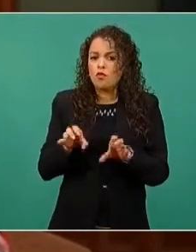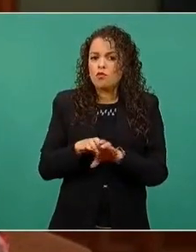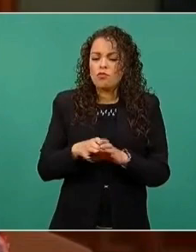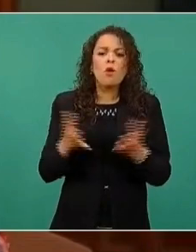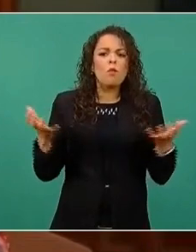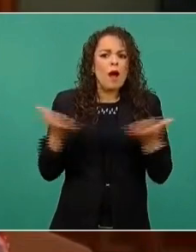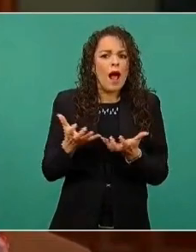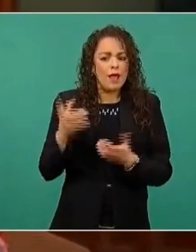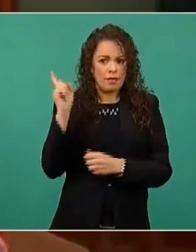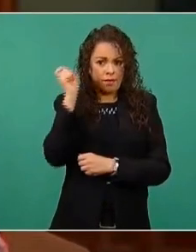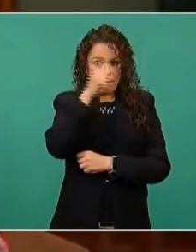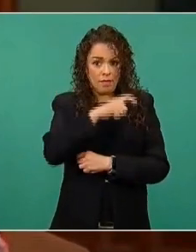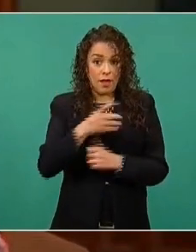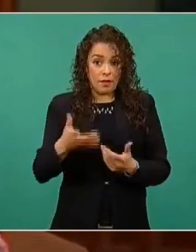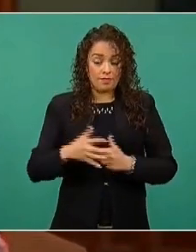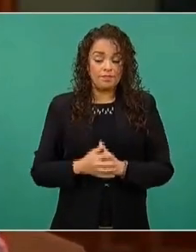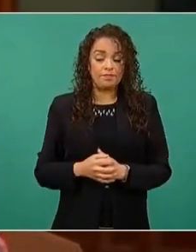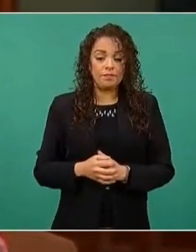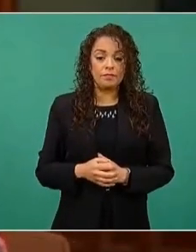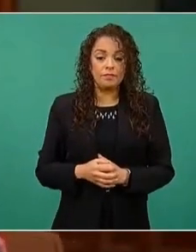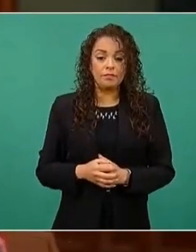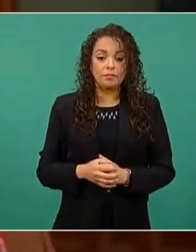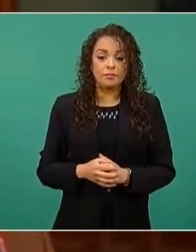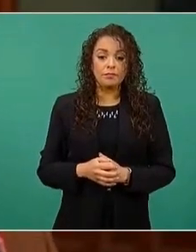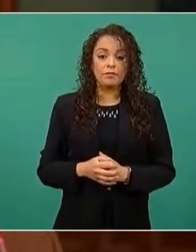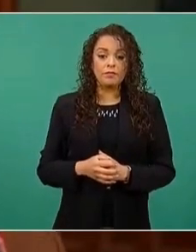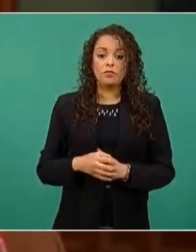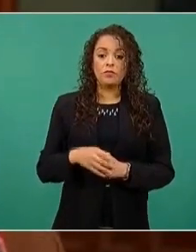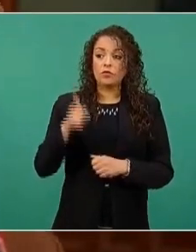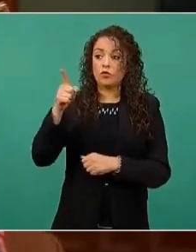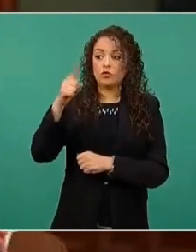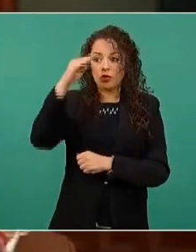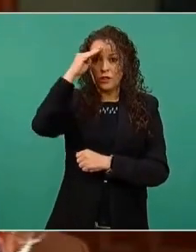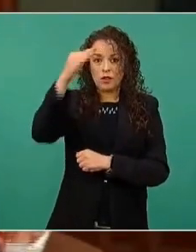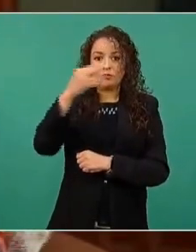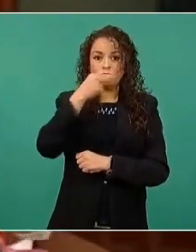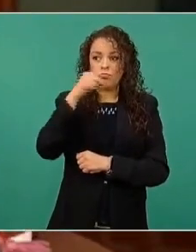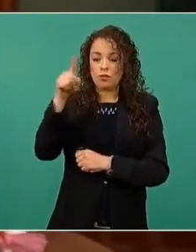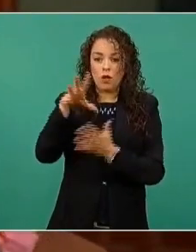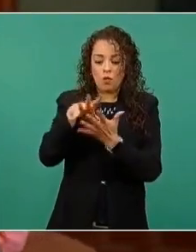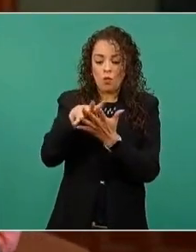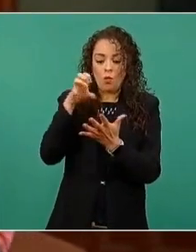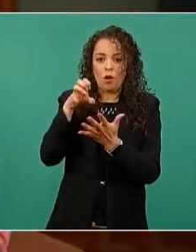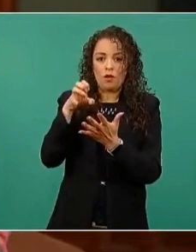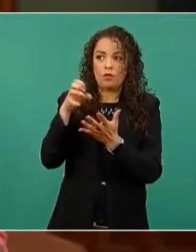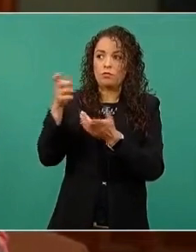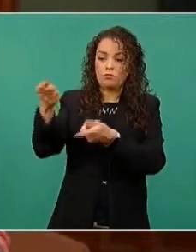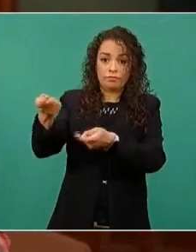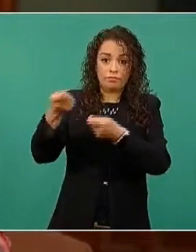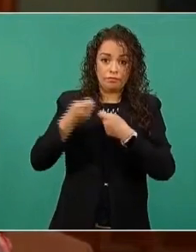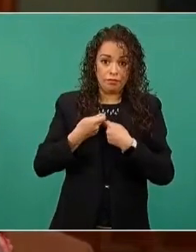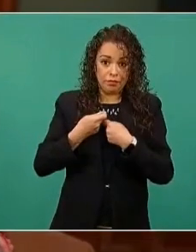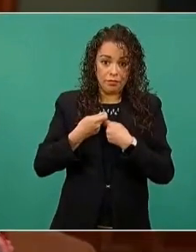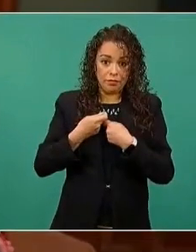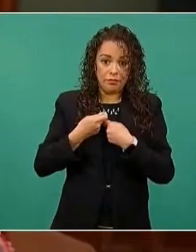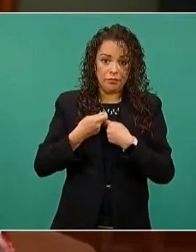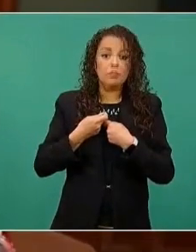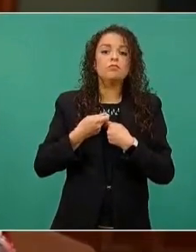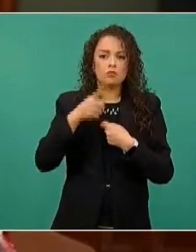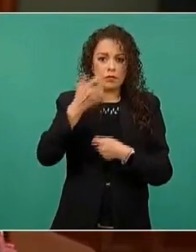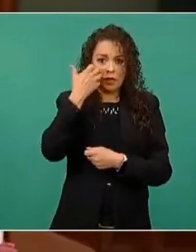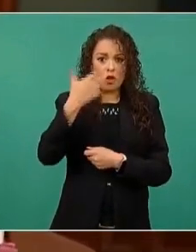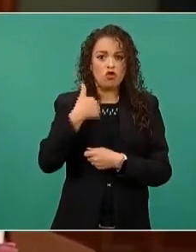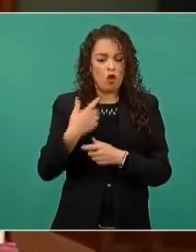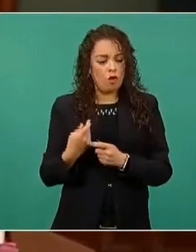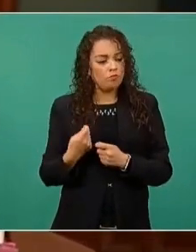La captura, bueno, es una captura que me compartió el padre, si quiere se la paso a Jesús para que revisen el caso.